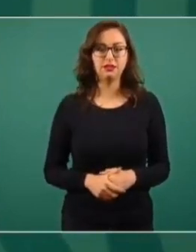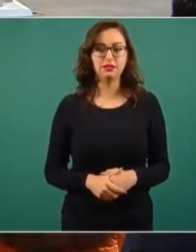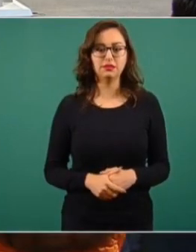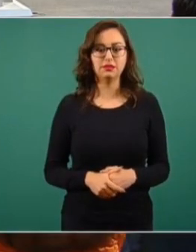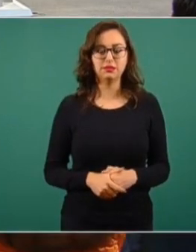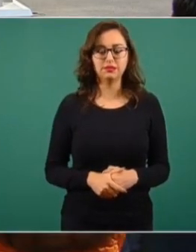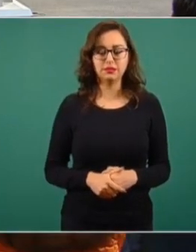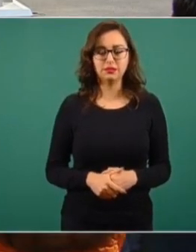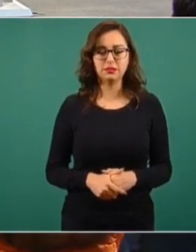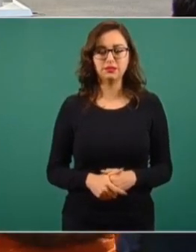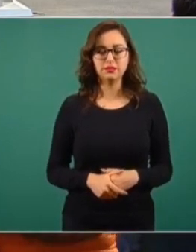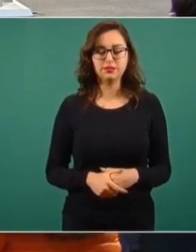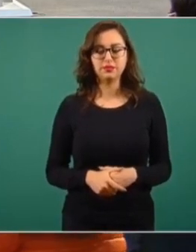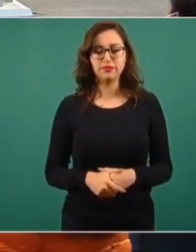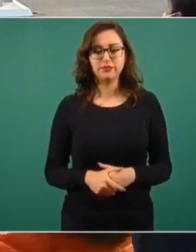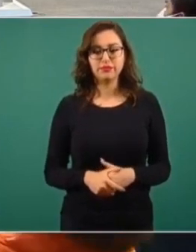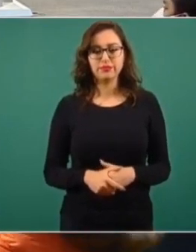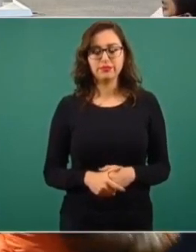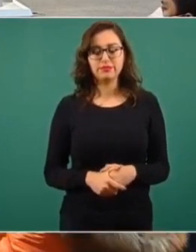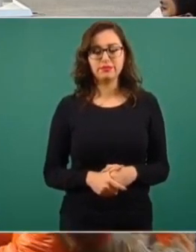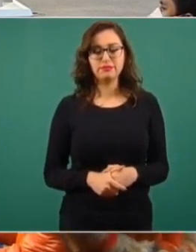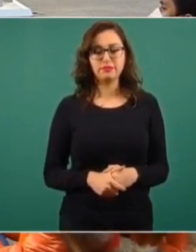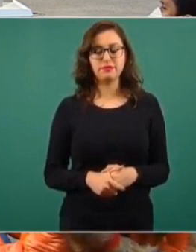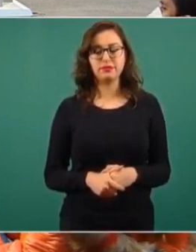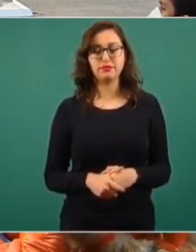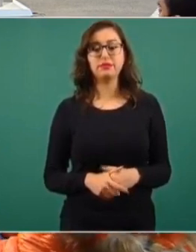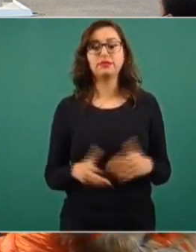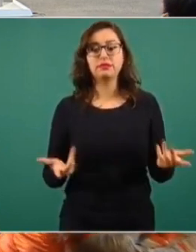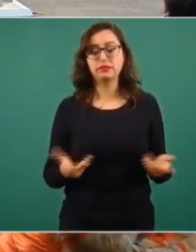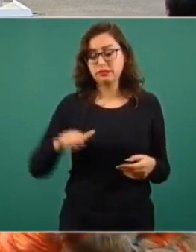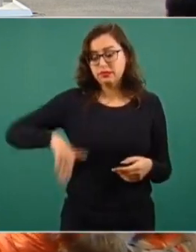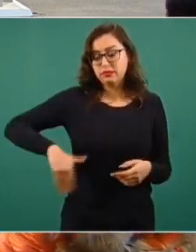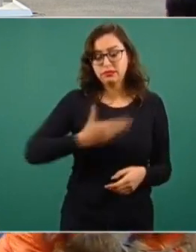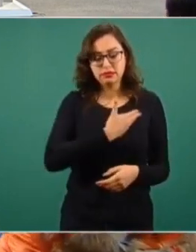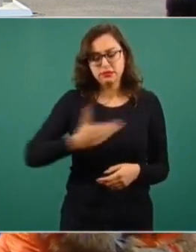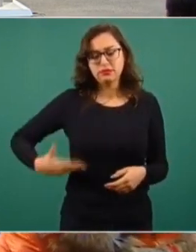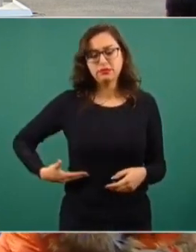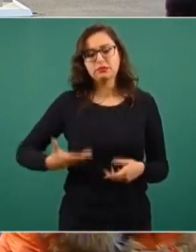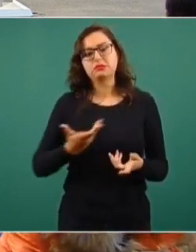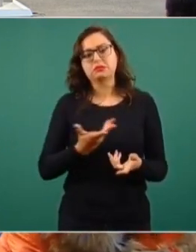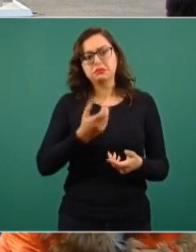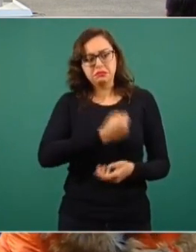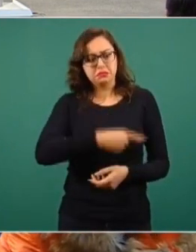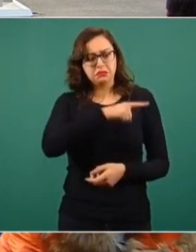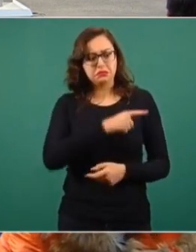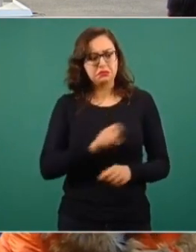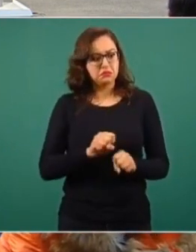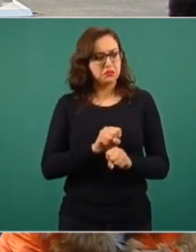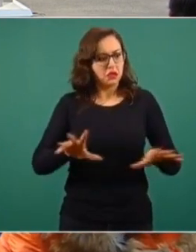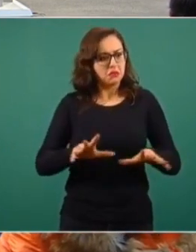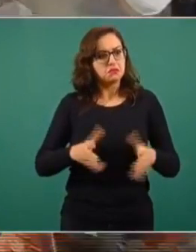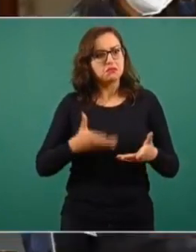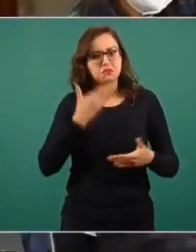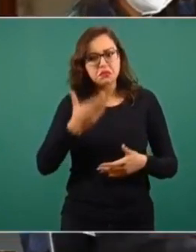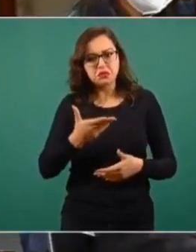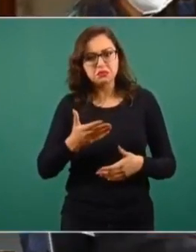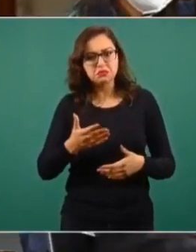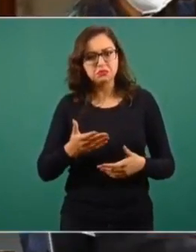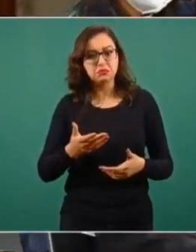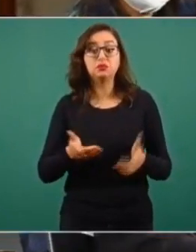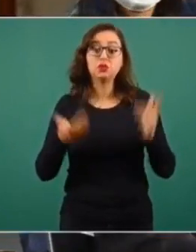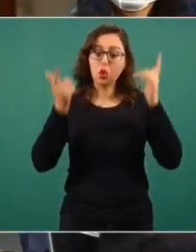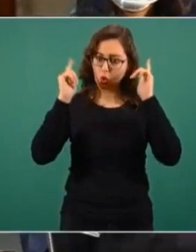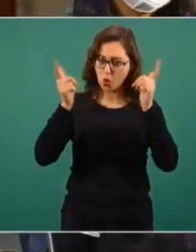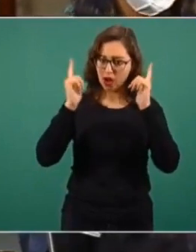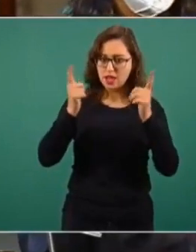Justo con el informe que nos acaba de comentar de la salud del presidente, que es favorable, que es optimista, pues deseamos